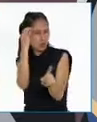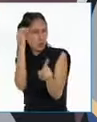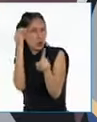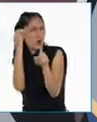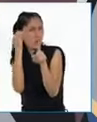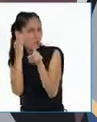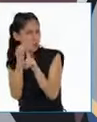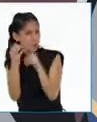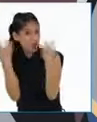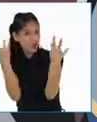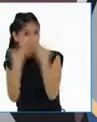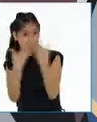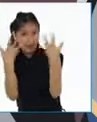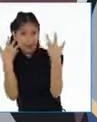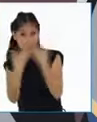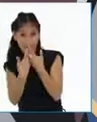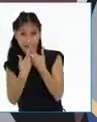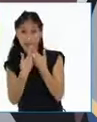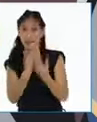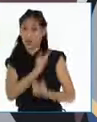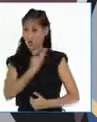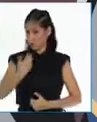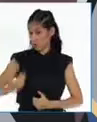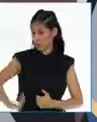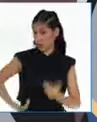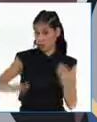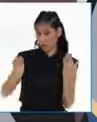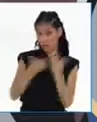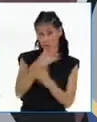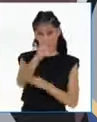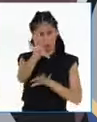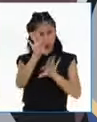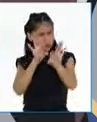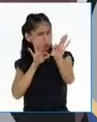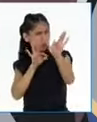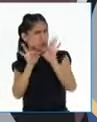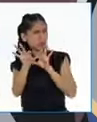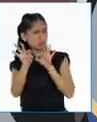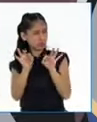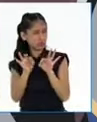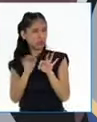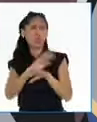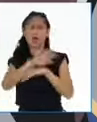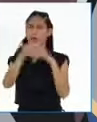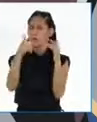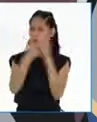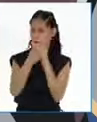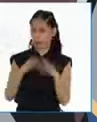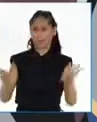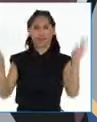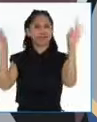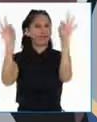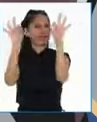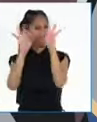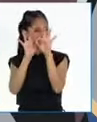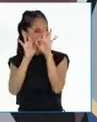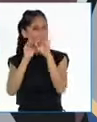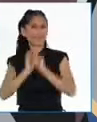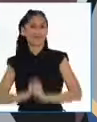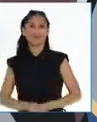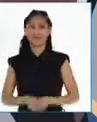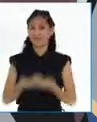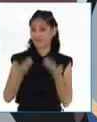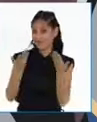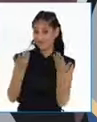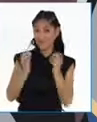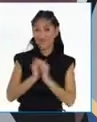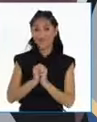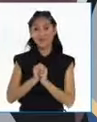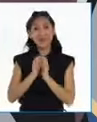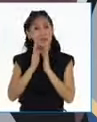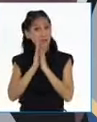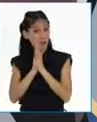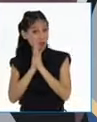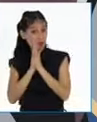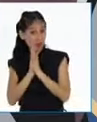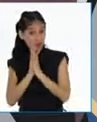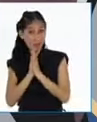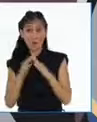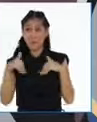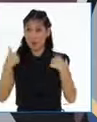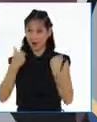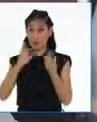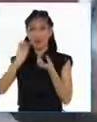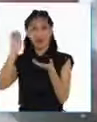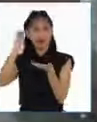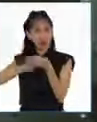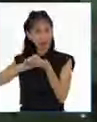democracia y las elecciones como algo que nos debe importar a todas y a todos. Decau, por favor, ¿puedes convertirnos en personas